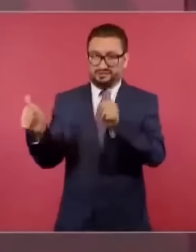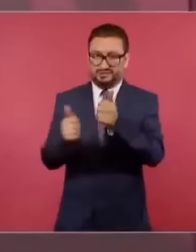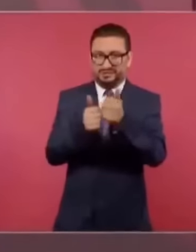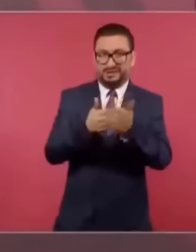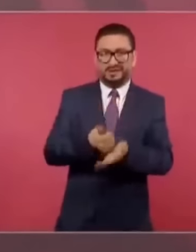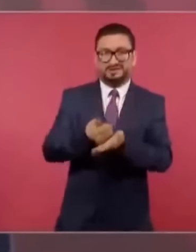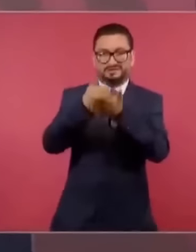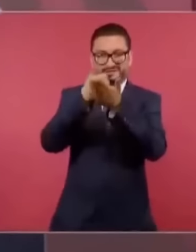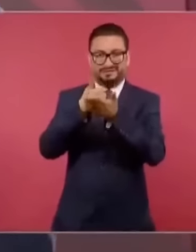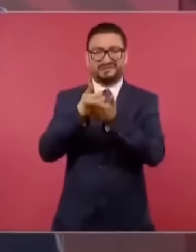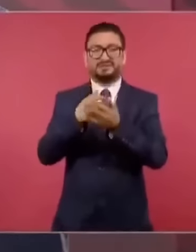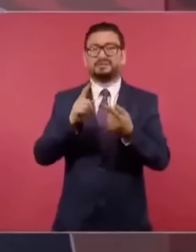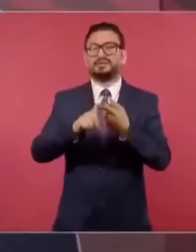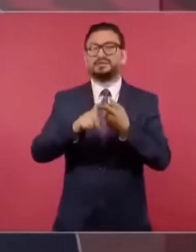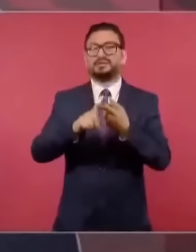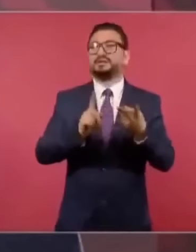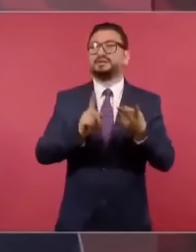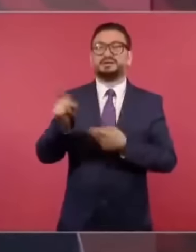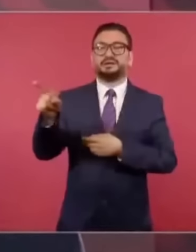que tiene